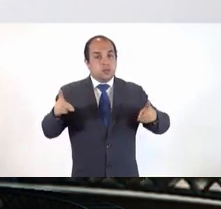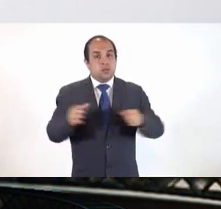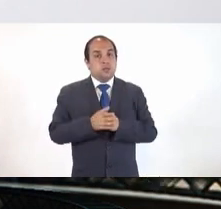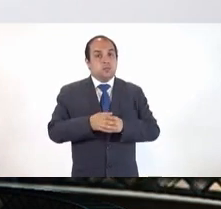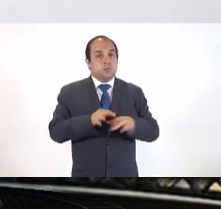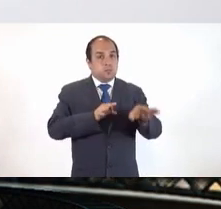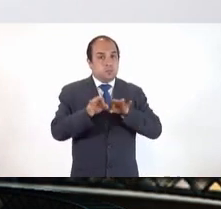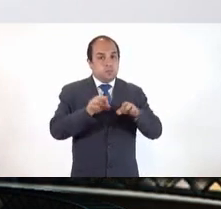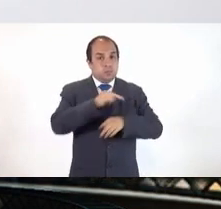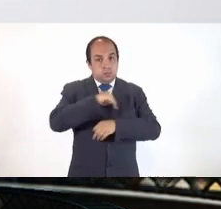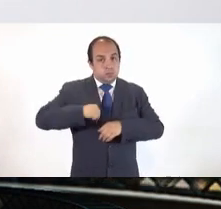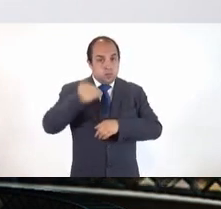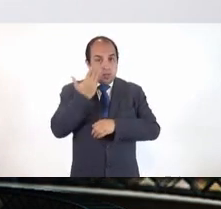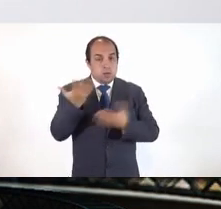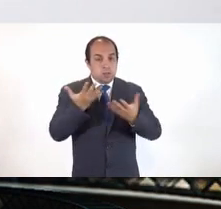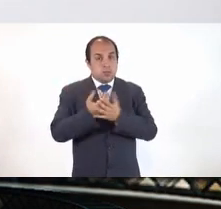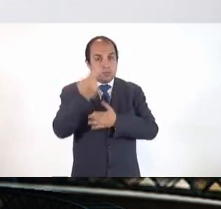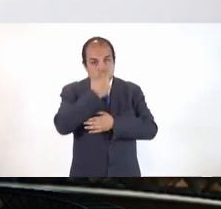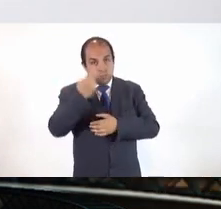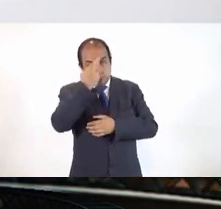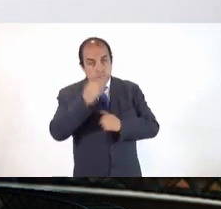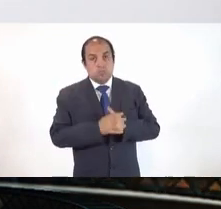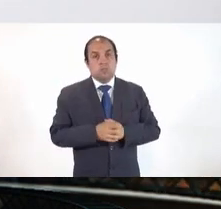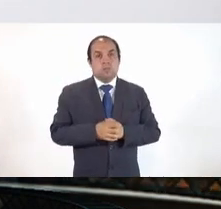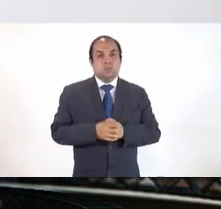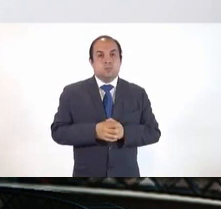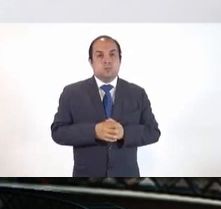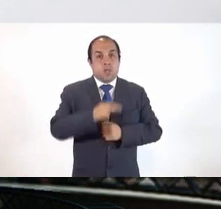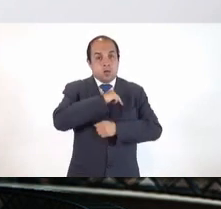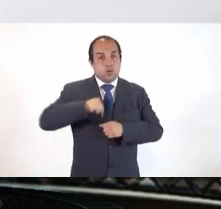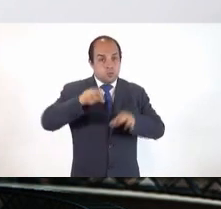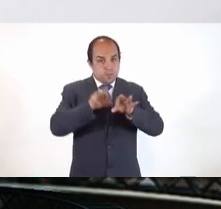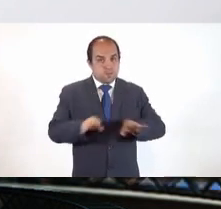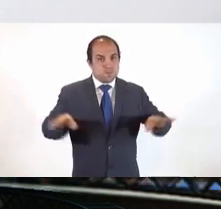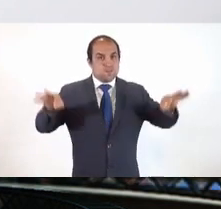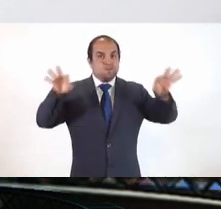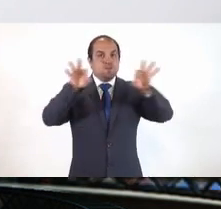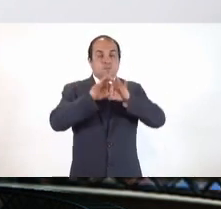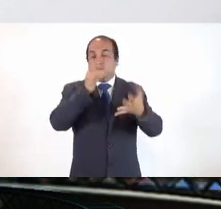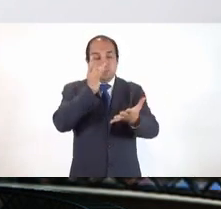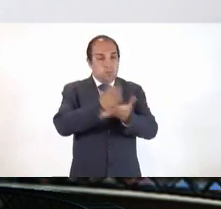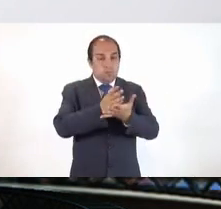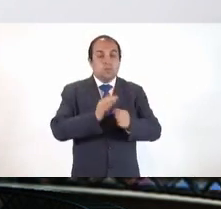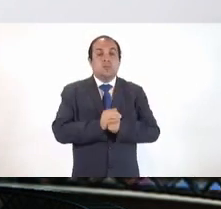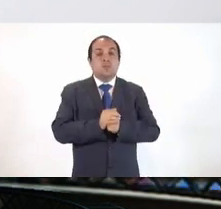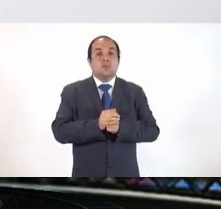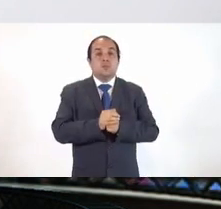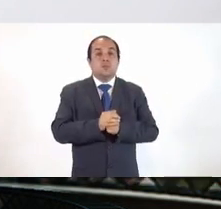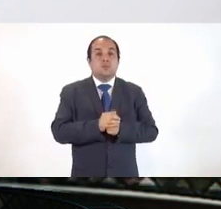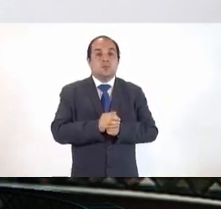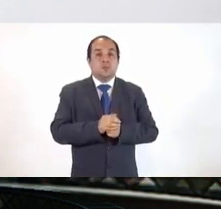Y ahí es donde nosotros queremos hacer esta revisión, porque para nosotros es muy importante, no solamente y fundamental,